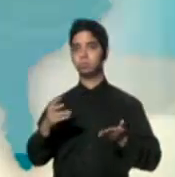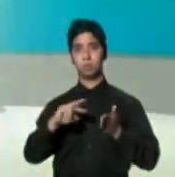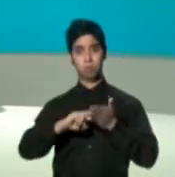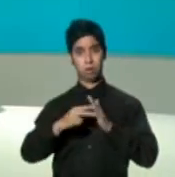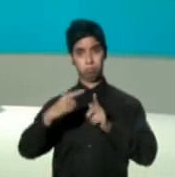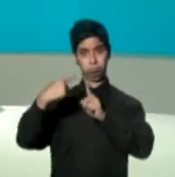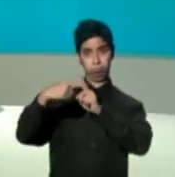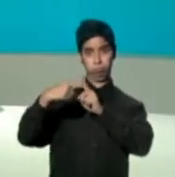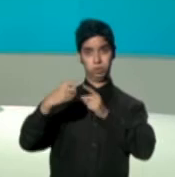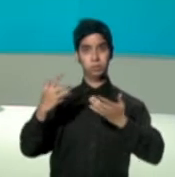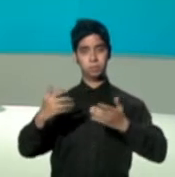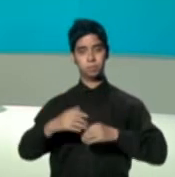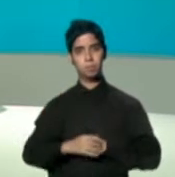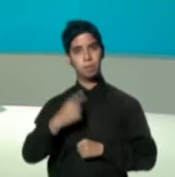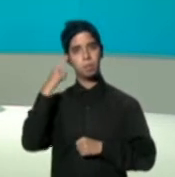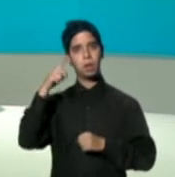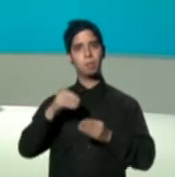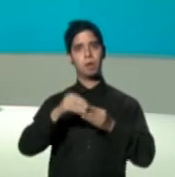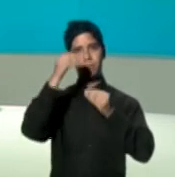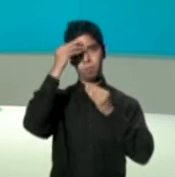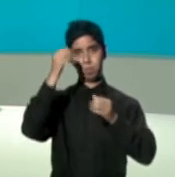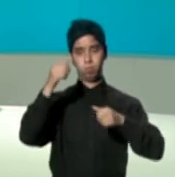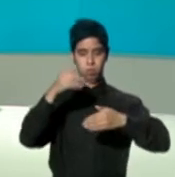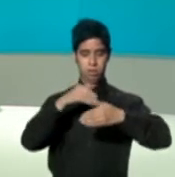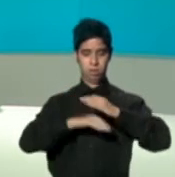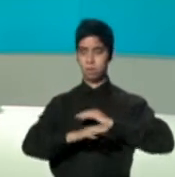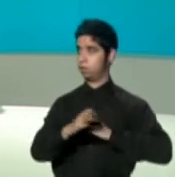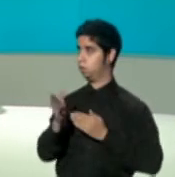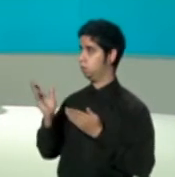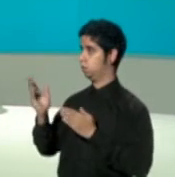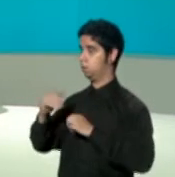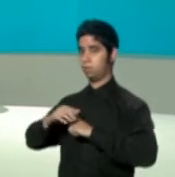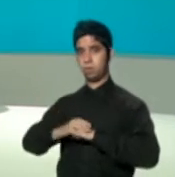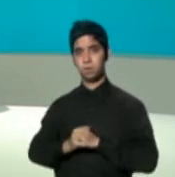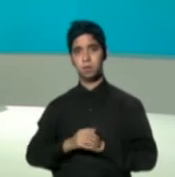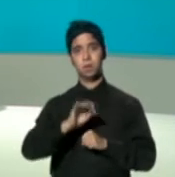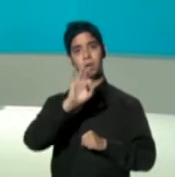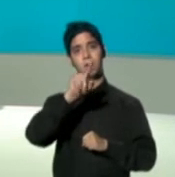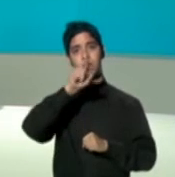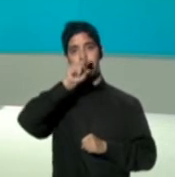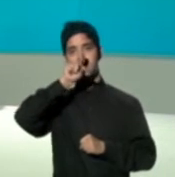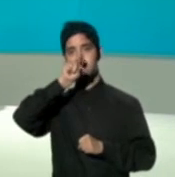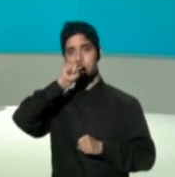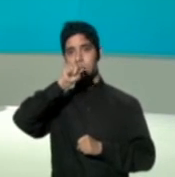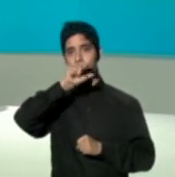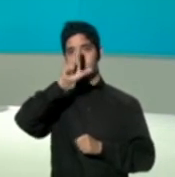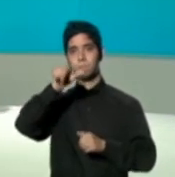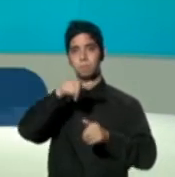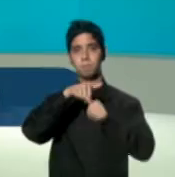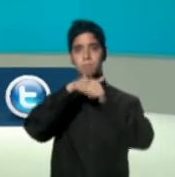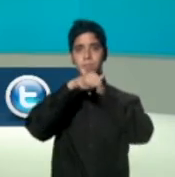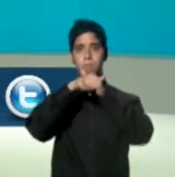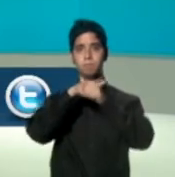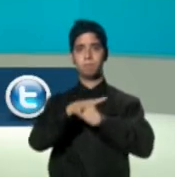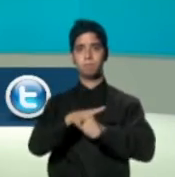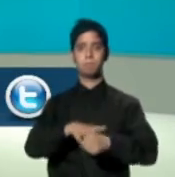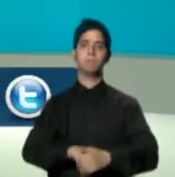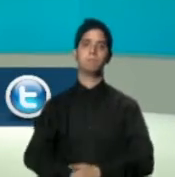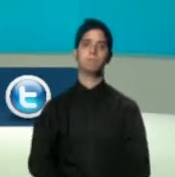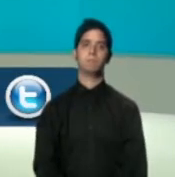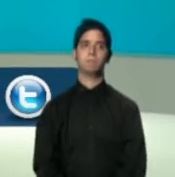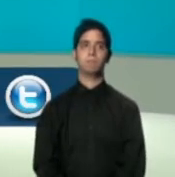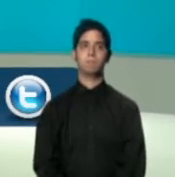para ver estas y otras noticias, visite nuestra página WIPR.PR y síganos en nuestras redes en Facebook